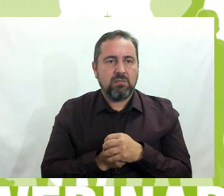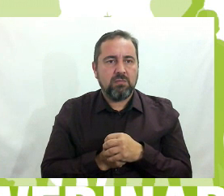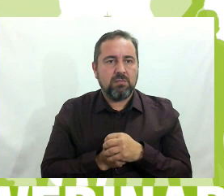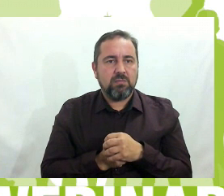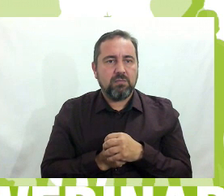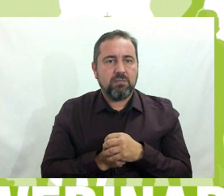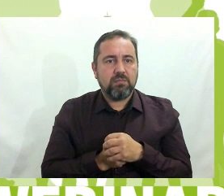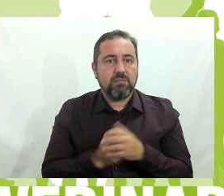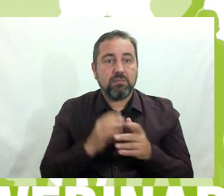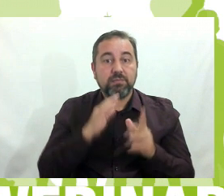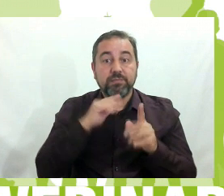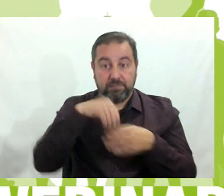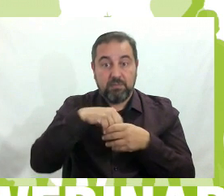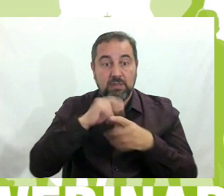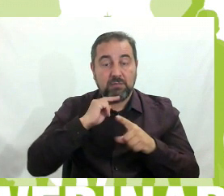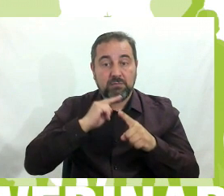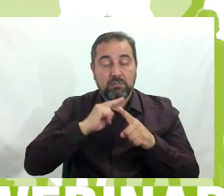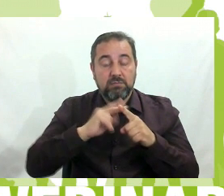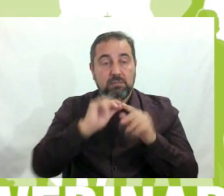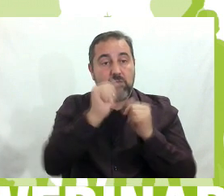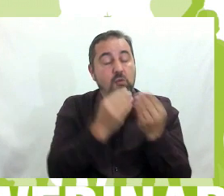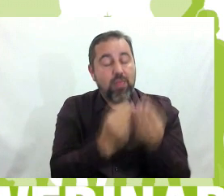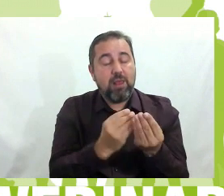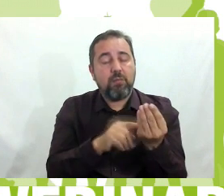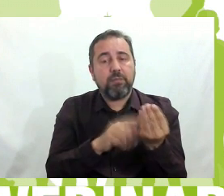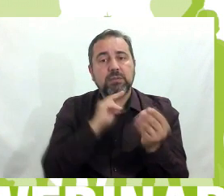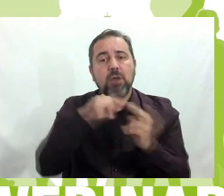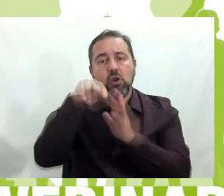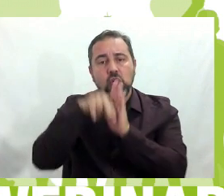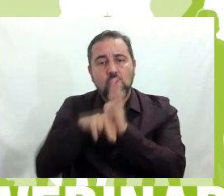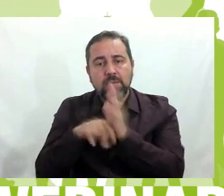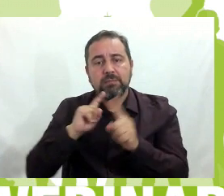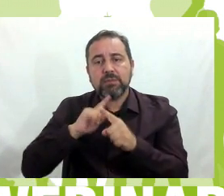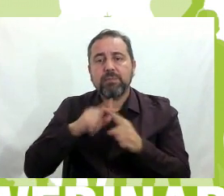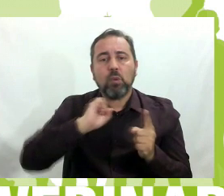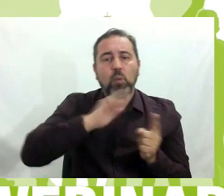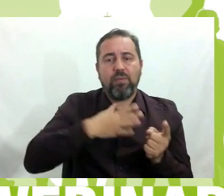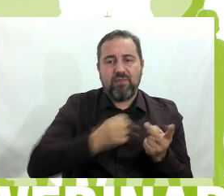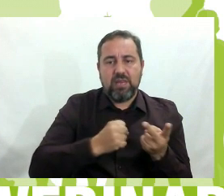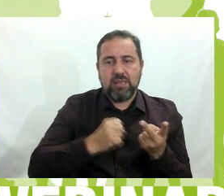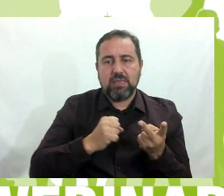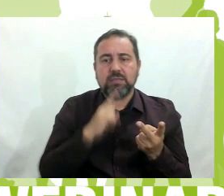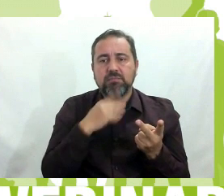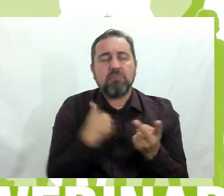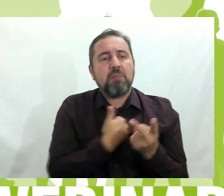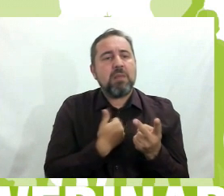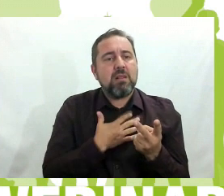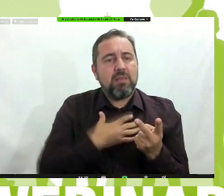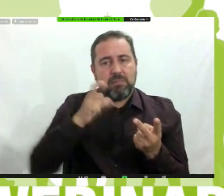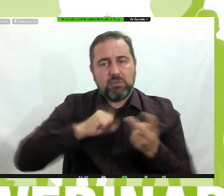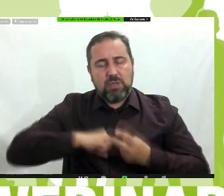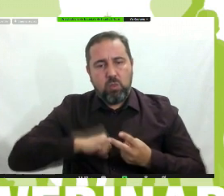Dentro de este modelo tenemos la norma, el club de valientes, el papel que realiza las personas